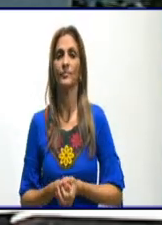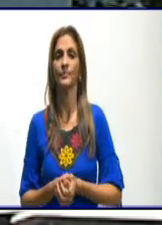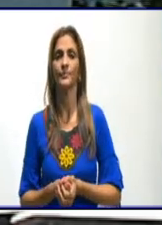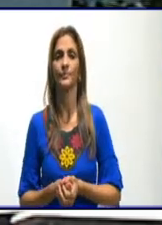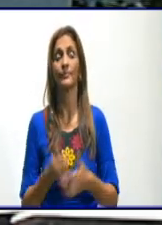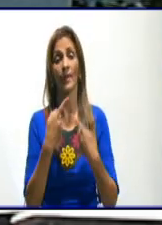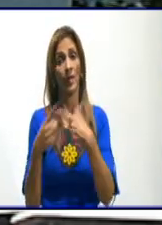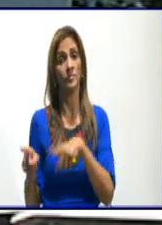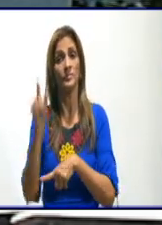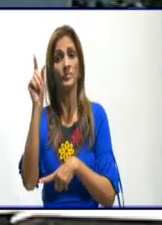Reinaldo Peláez, especialista de...